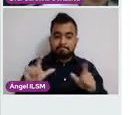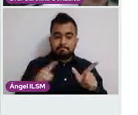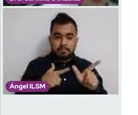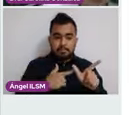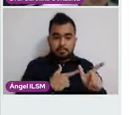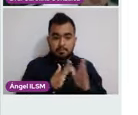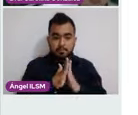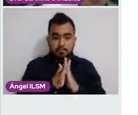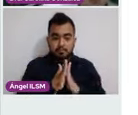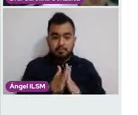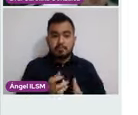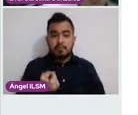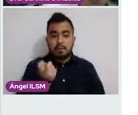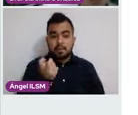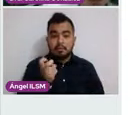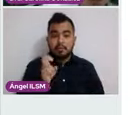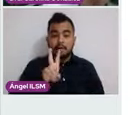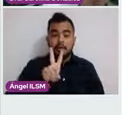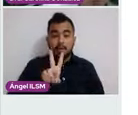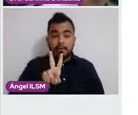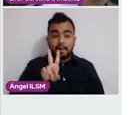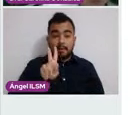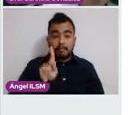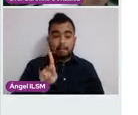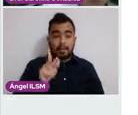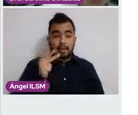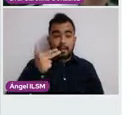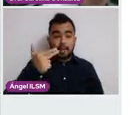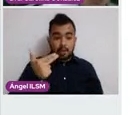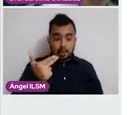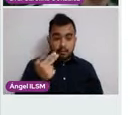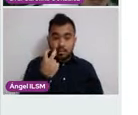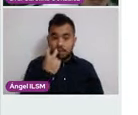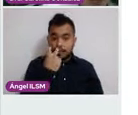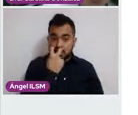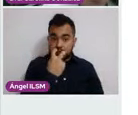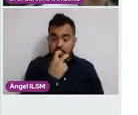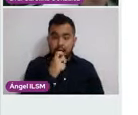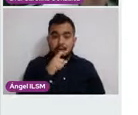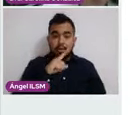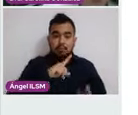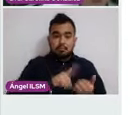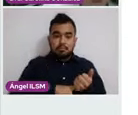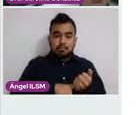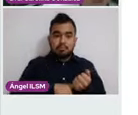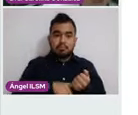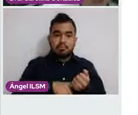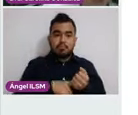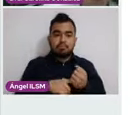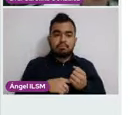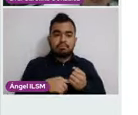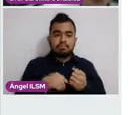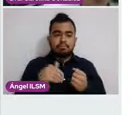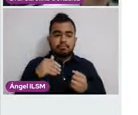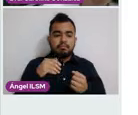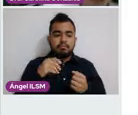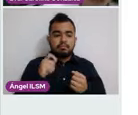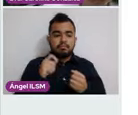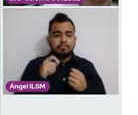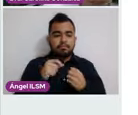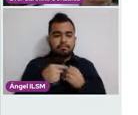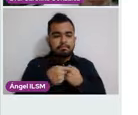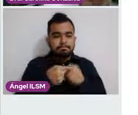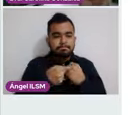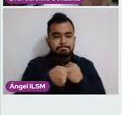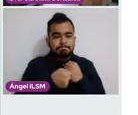Entonces, el virus del papiloma humano va a provocar primero lesiones de bajo grado, lo que vamos a clasificar como una